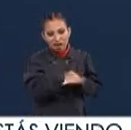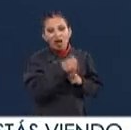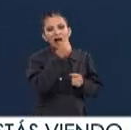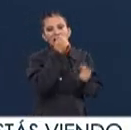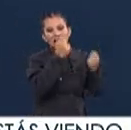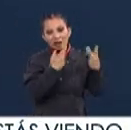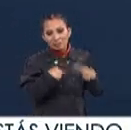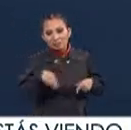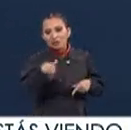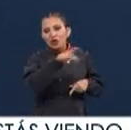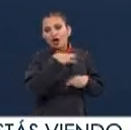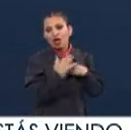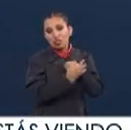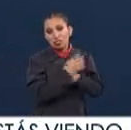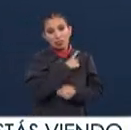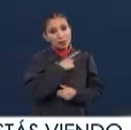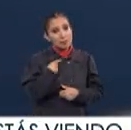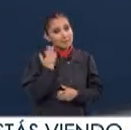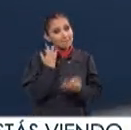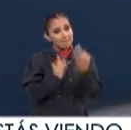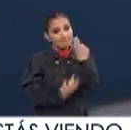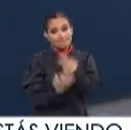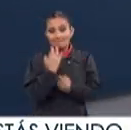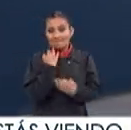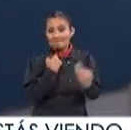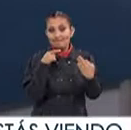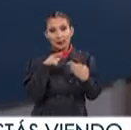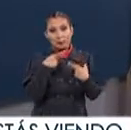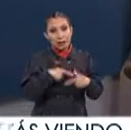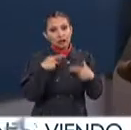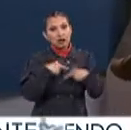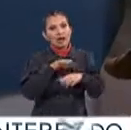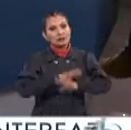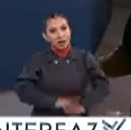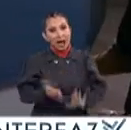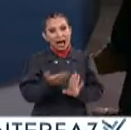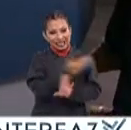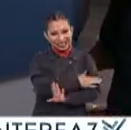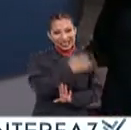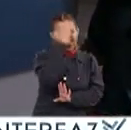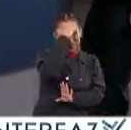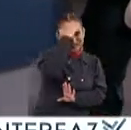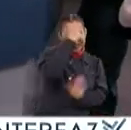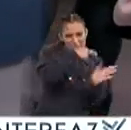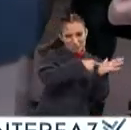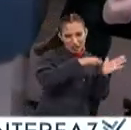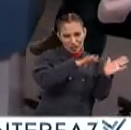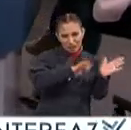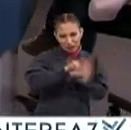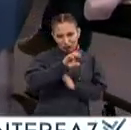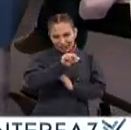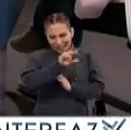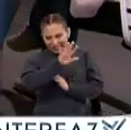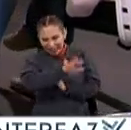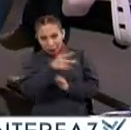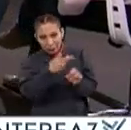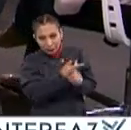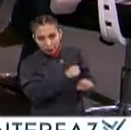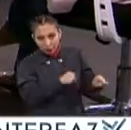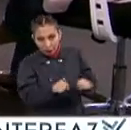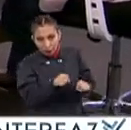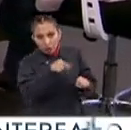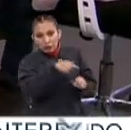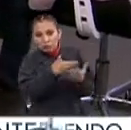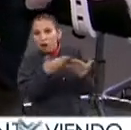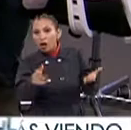vulnerabilidades tienen que ser atendidas Como este caso de personas que ya vivieron el sismo del 85 Y que de alguna manera